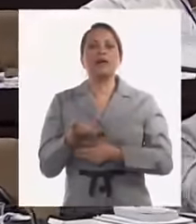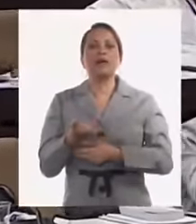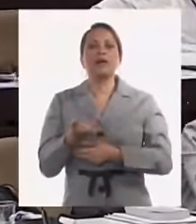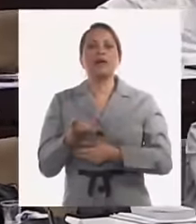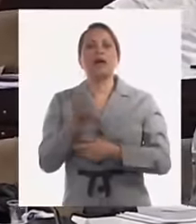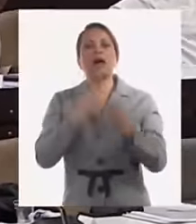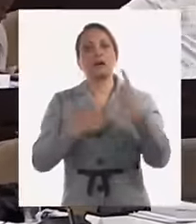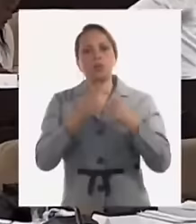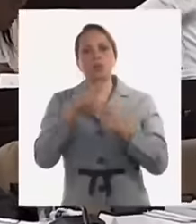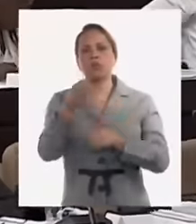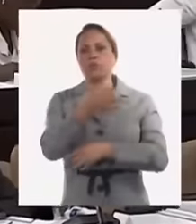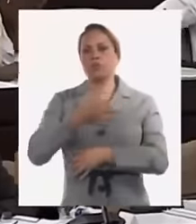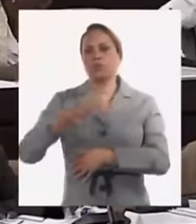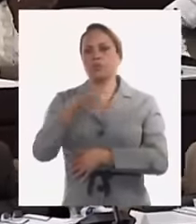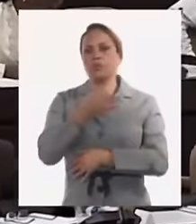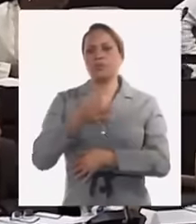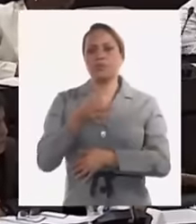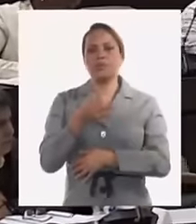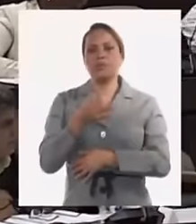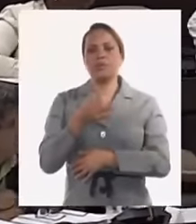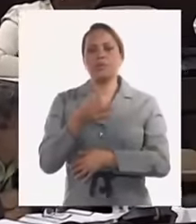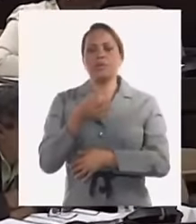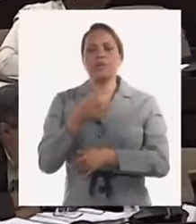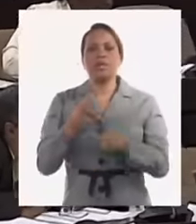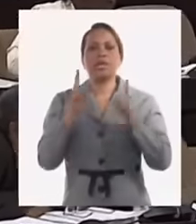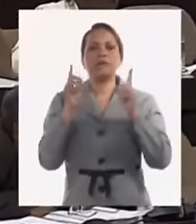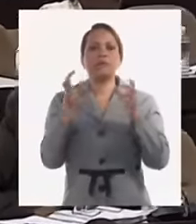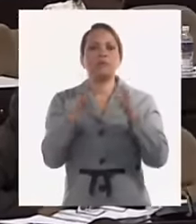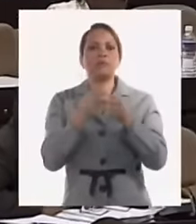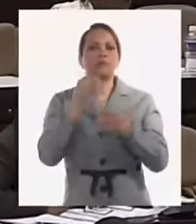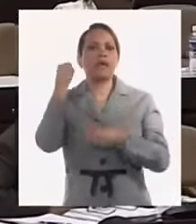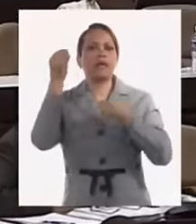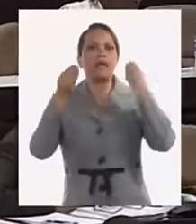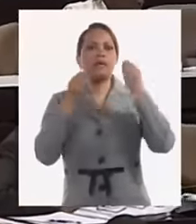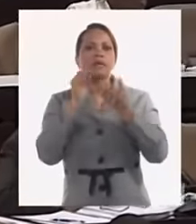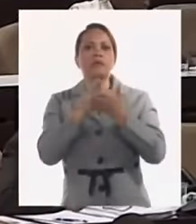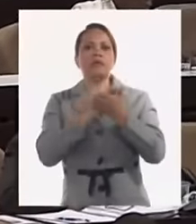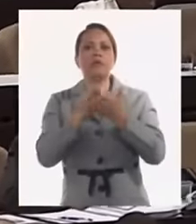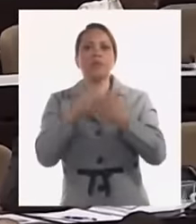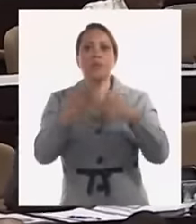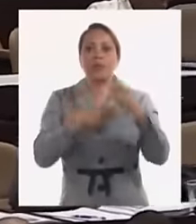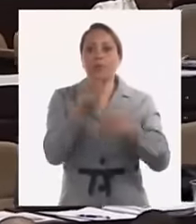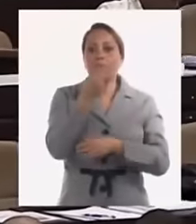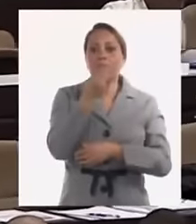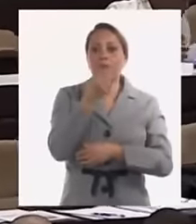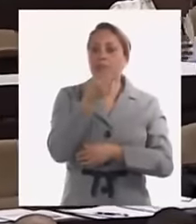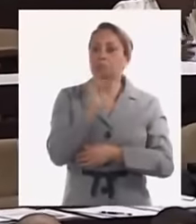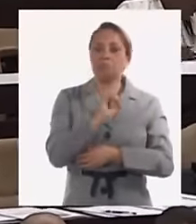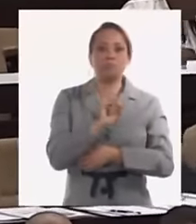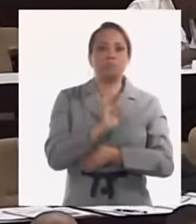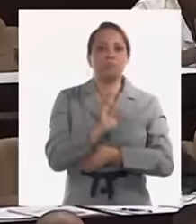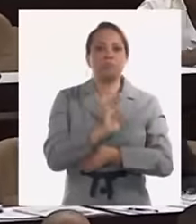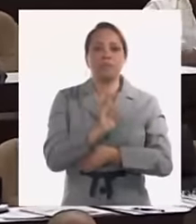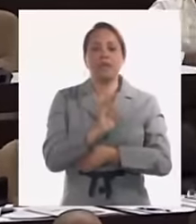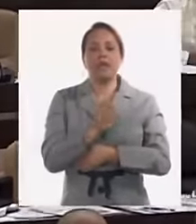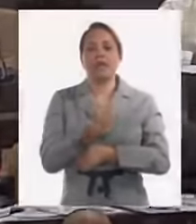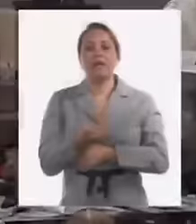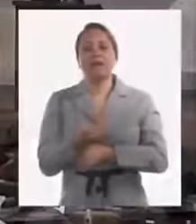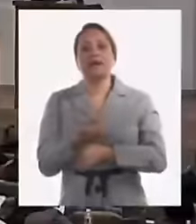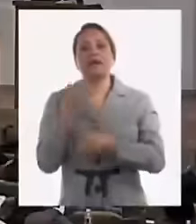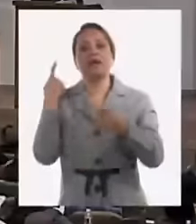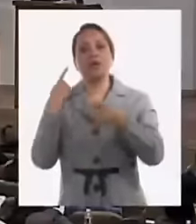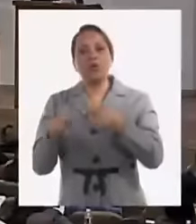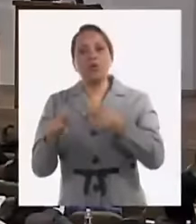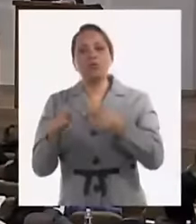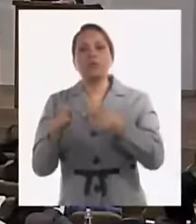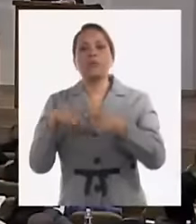municipios de este país que ni una sola reunión han analizado el problema de la alimentación hay otros que no han analizado ni una sola vez el problema la